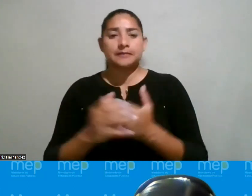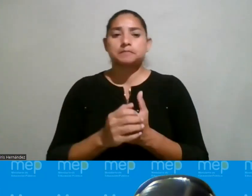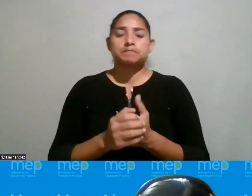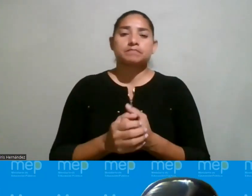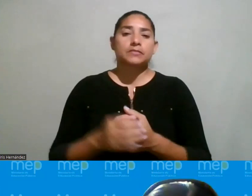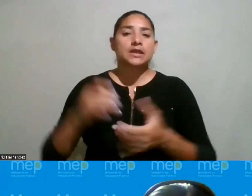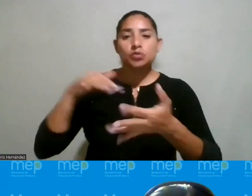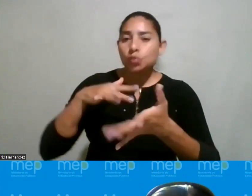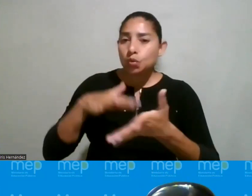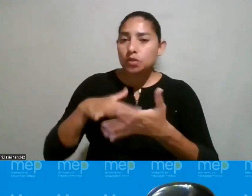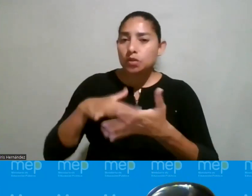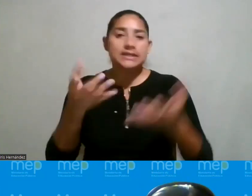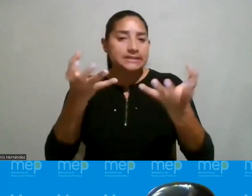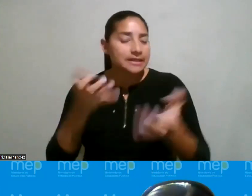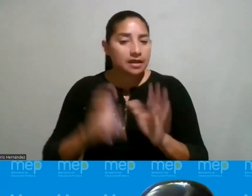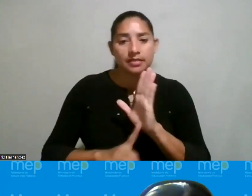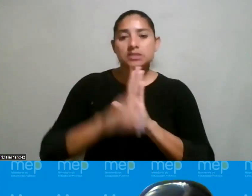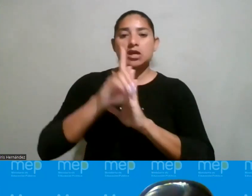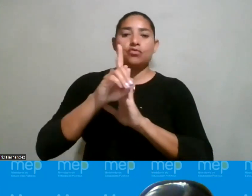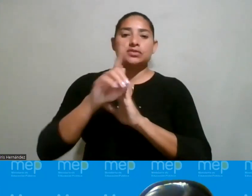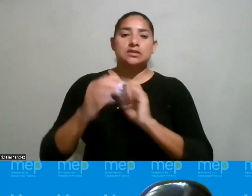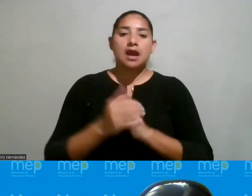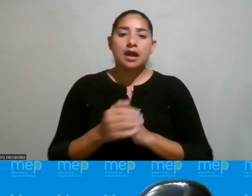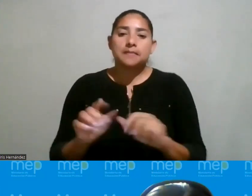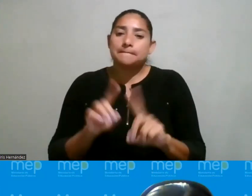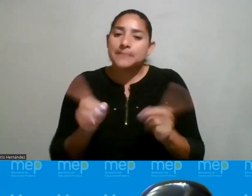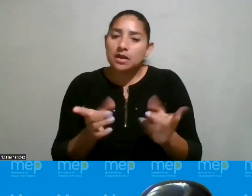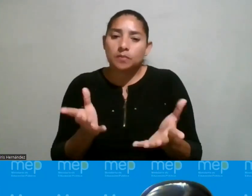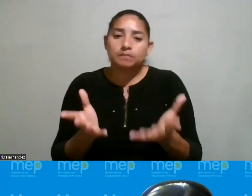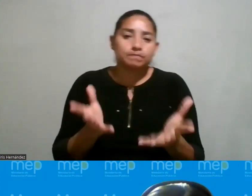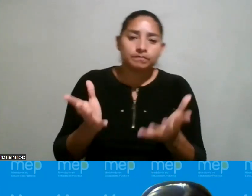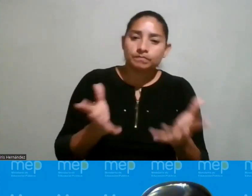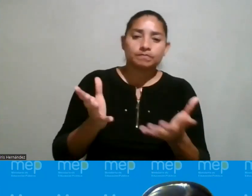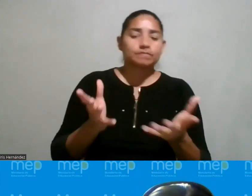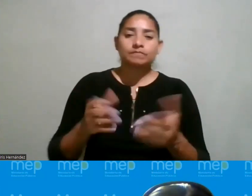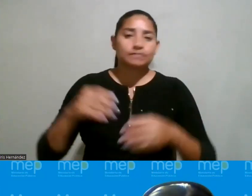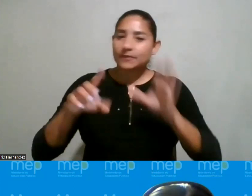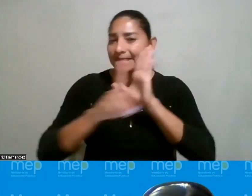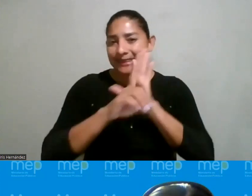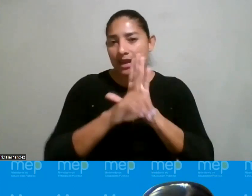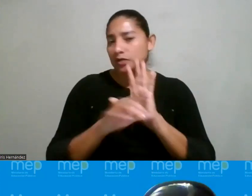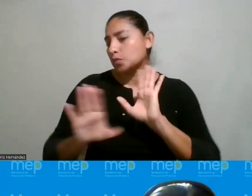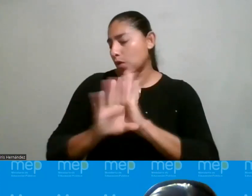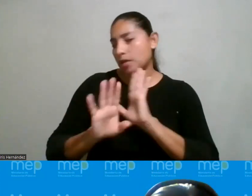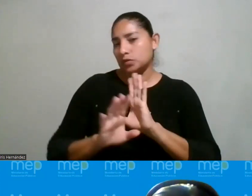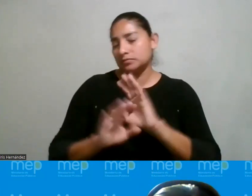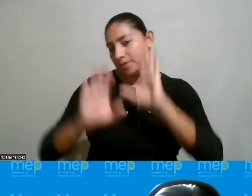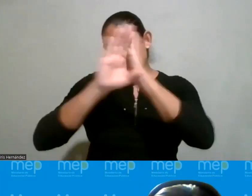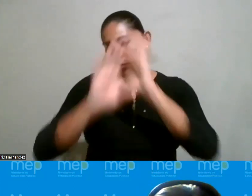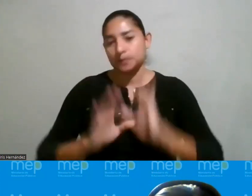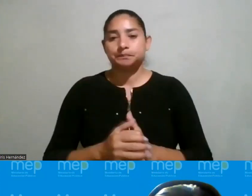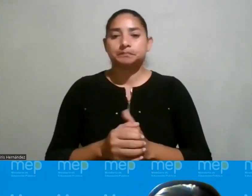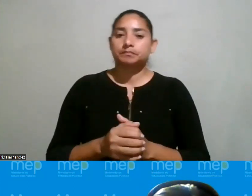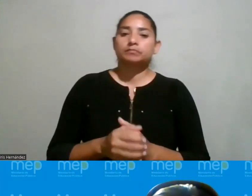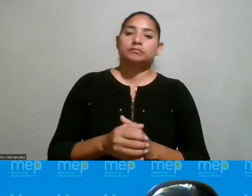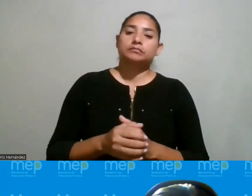estudiar en lo que quieran desarrollarse ¿verdad? que sea un tema ahí como digamos del derecho pues si queremos verlo como en términos muy muy